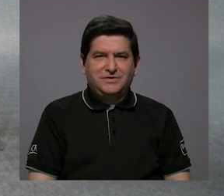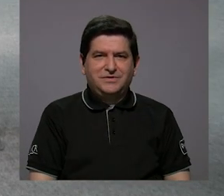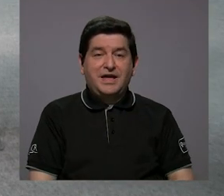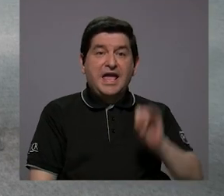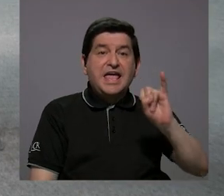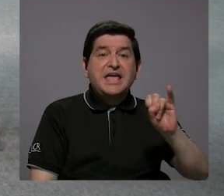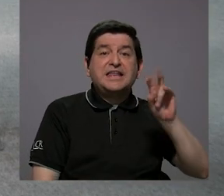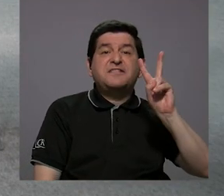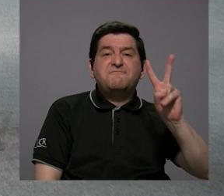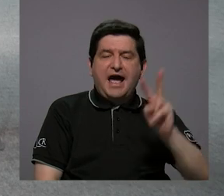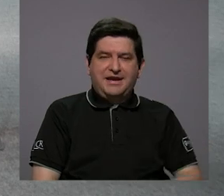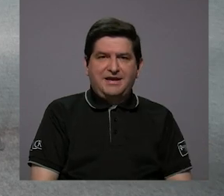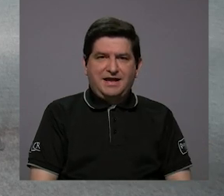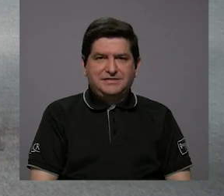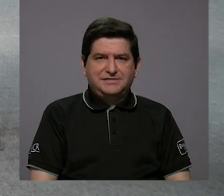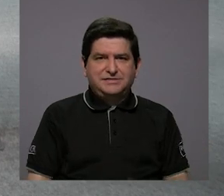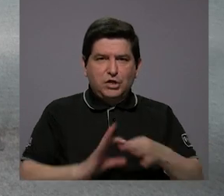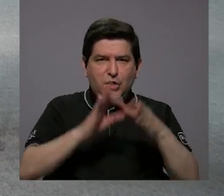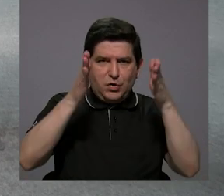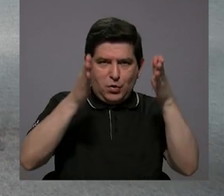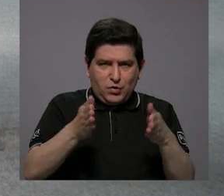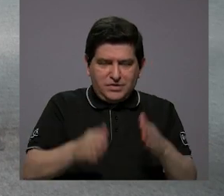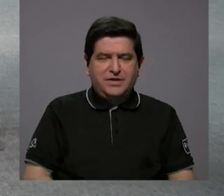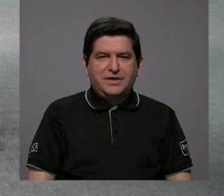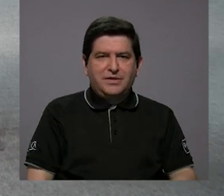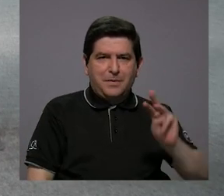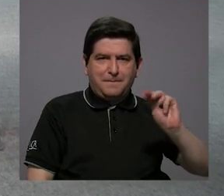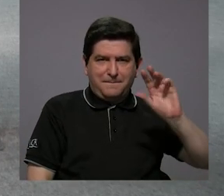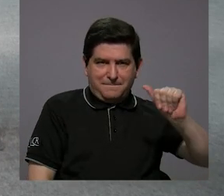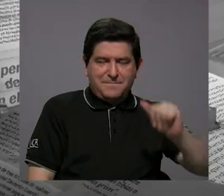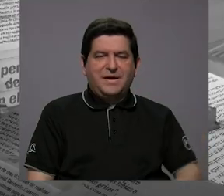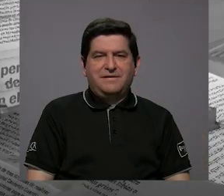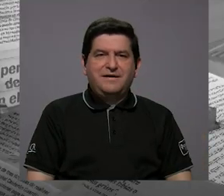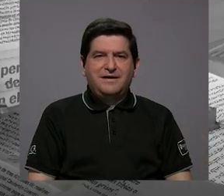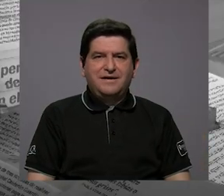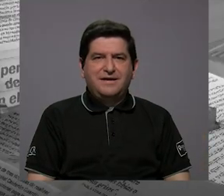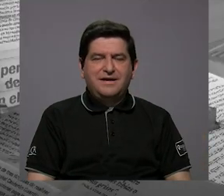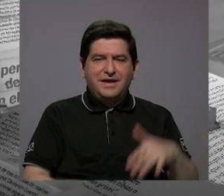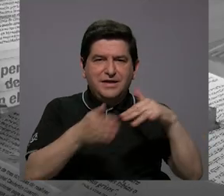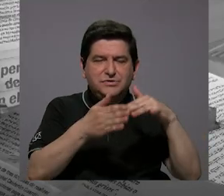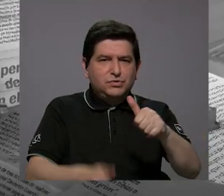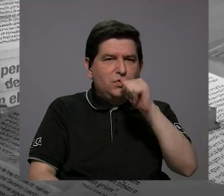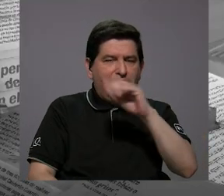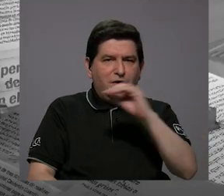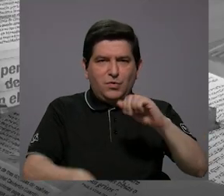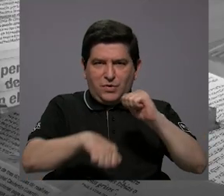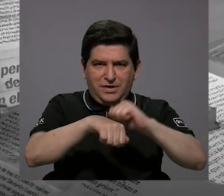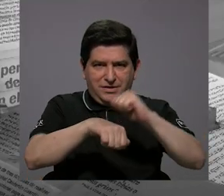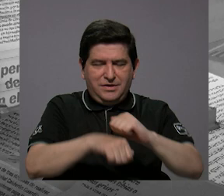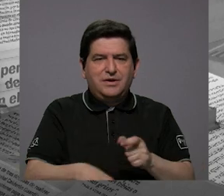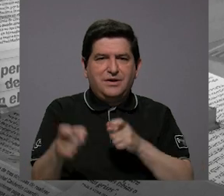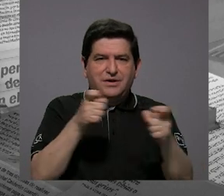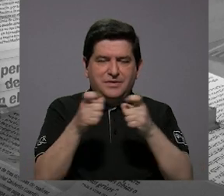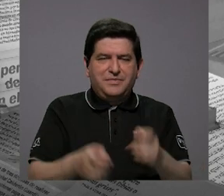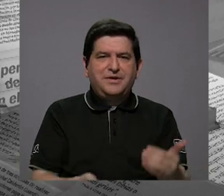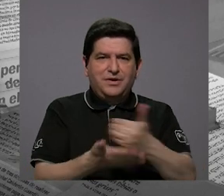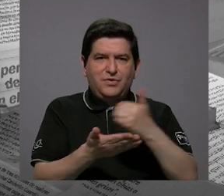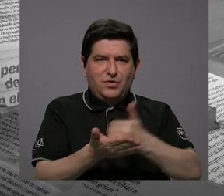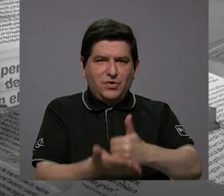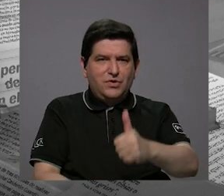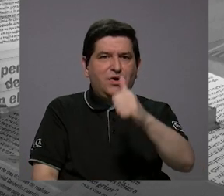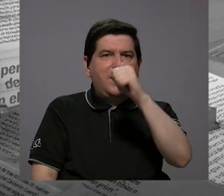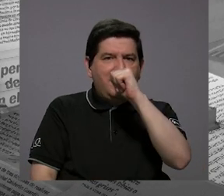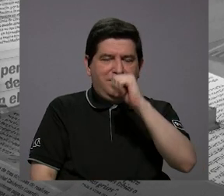Ella es Ingrid Vargas, es la coordinadora de la maestría en hidrogeología y manejo del recurso